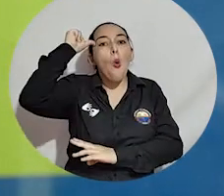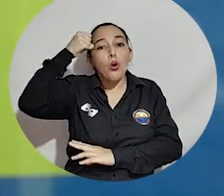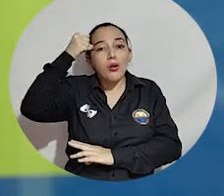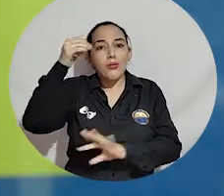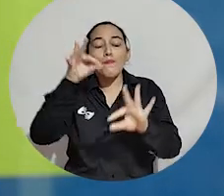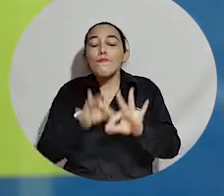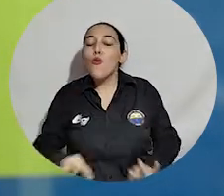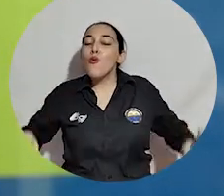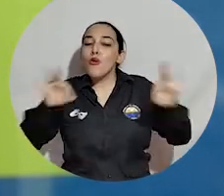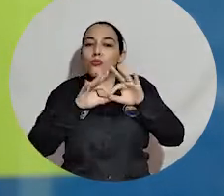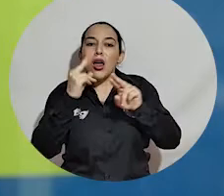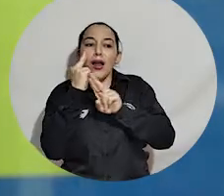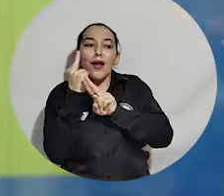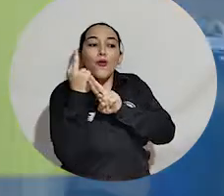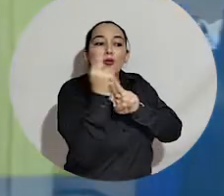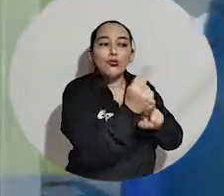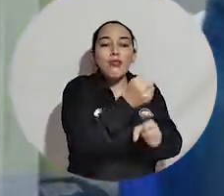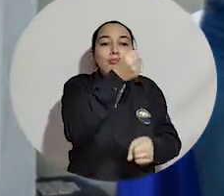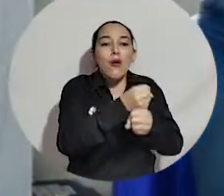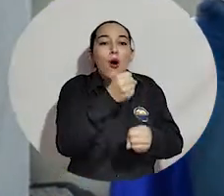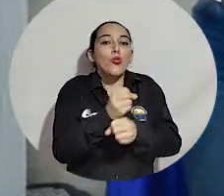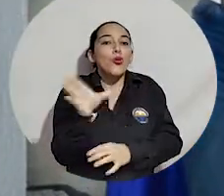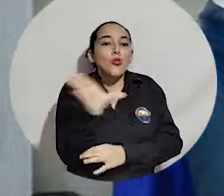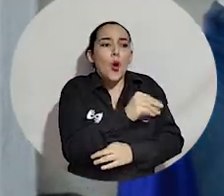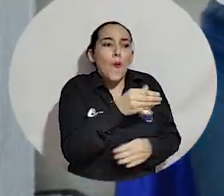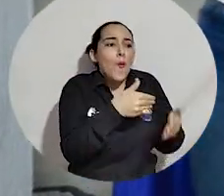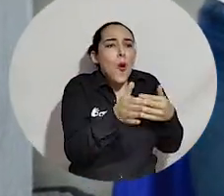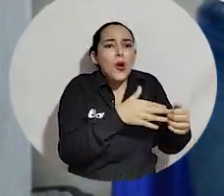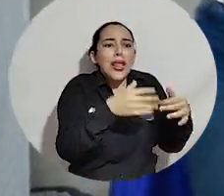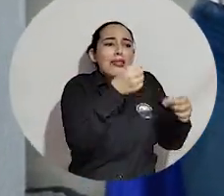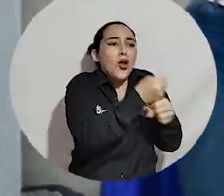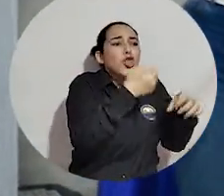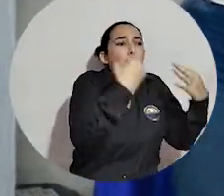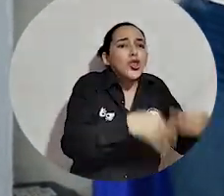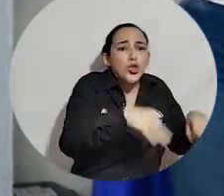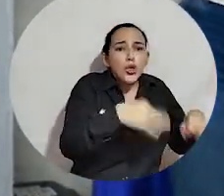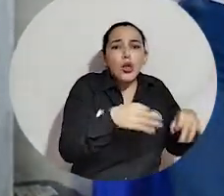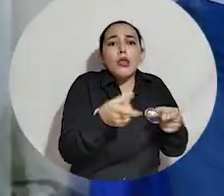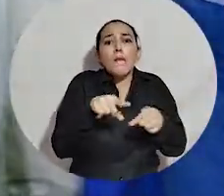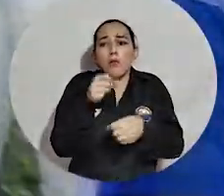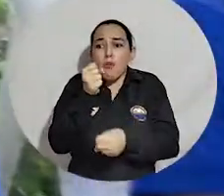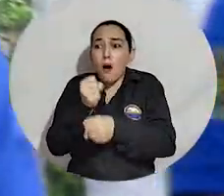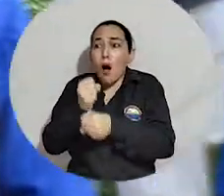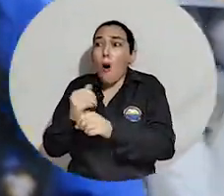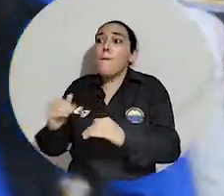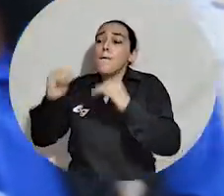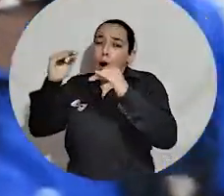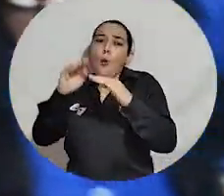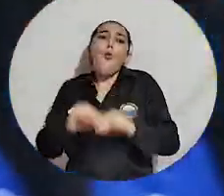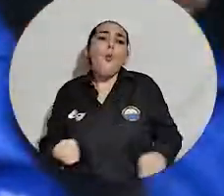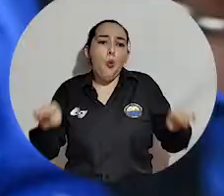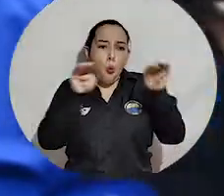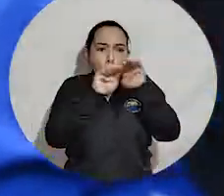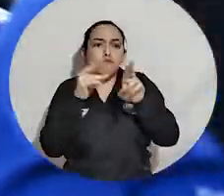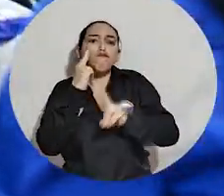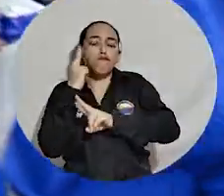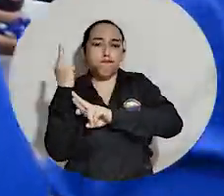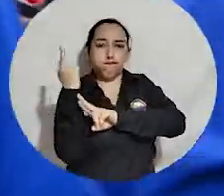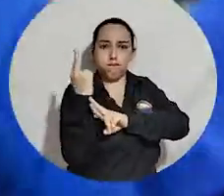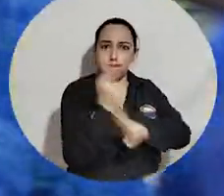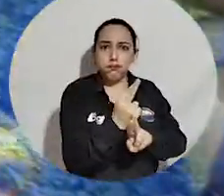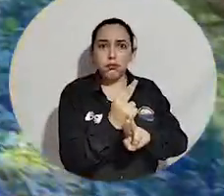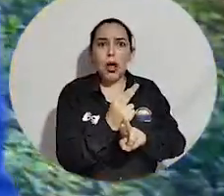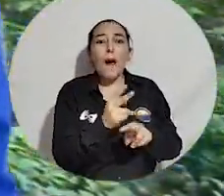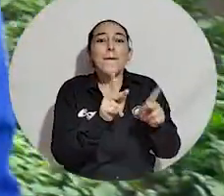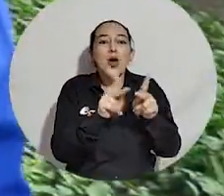que es importante reconocer la labor desde la persona más pequeñita hasta la persona mucho más grande que hace parte de esa universidad.